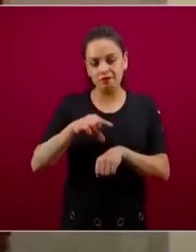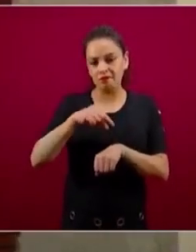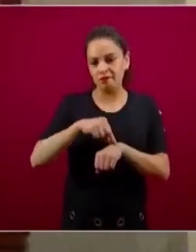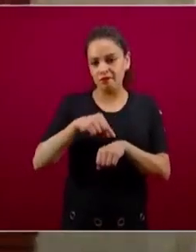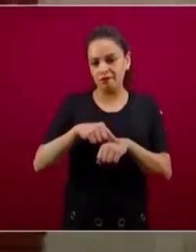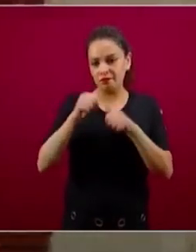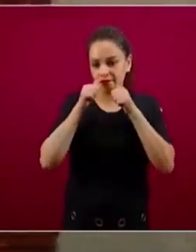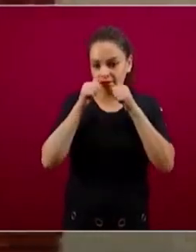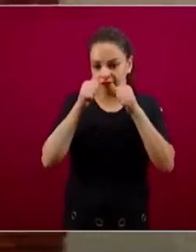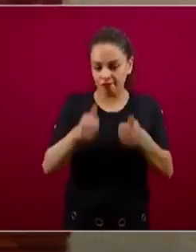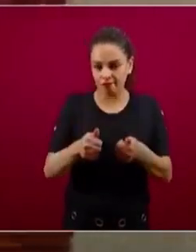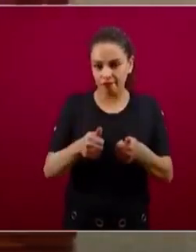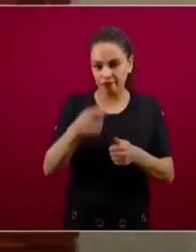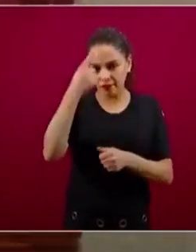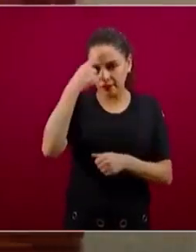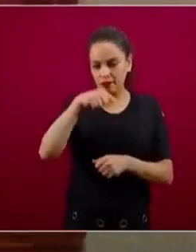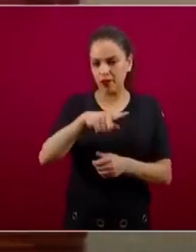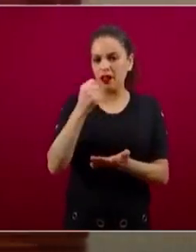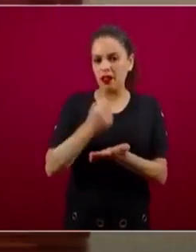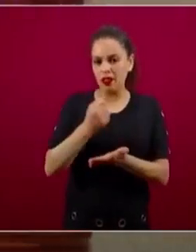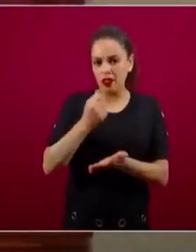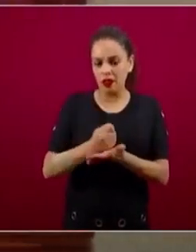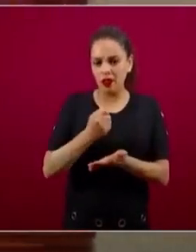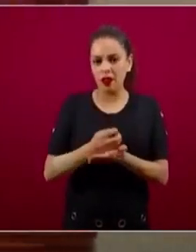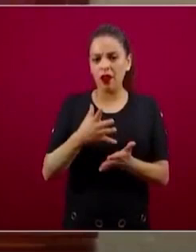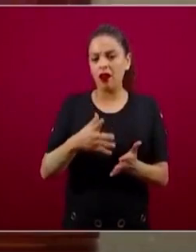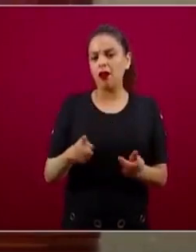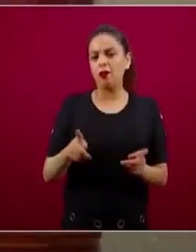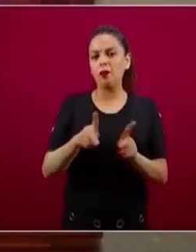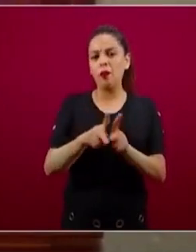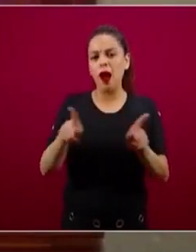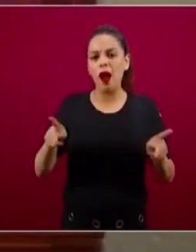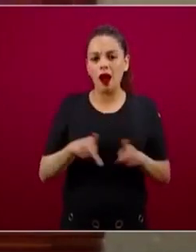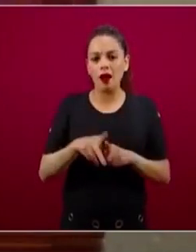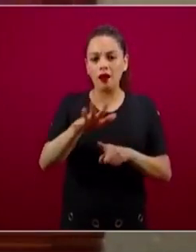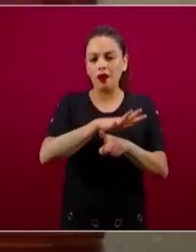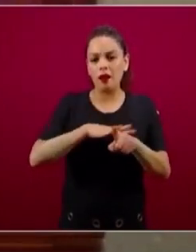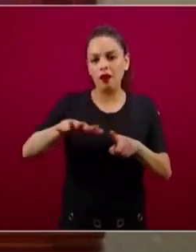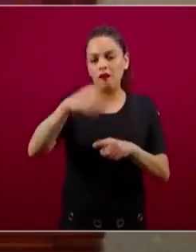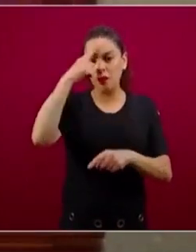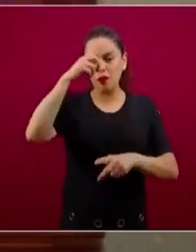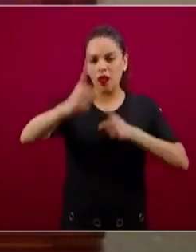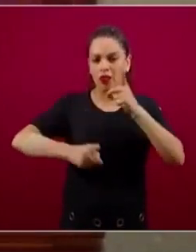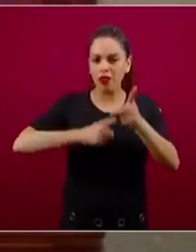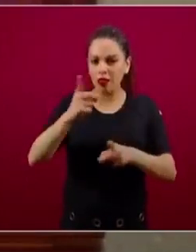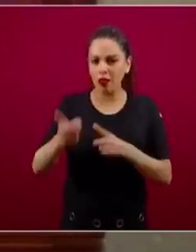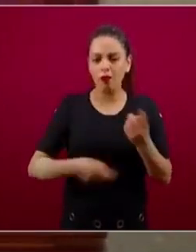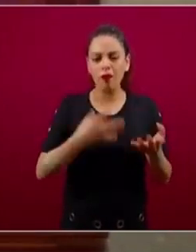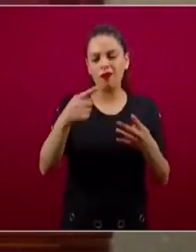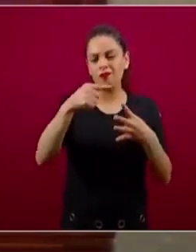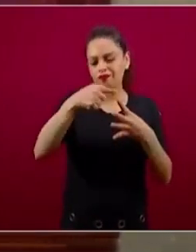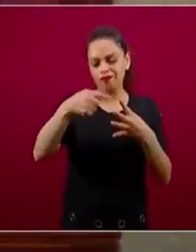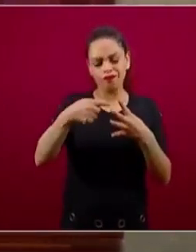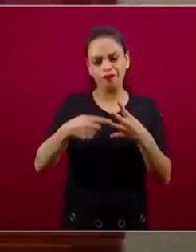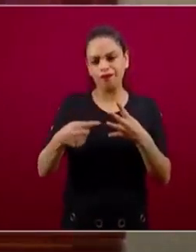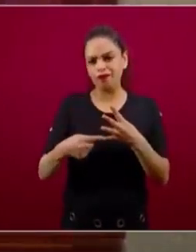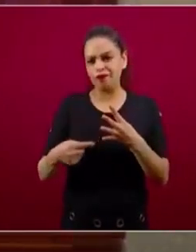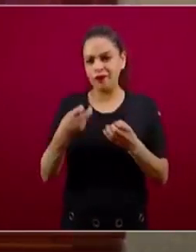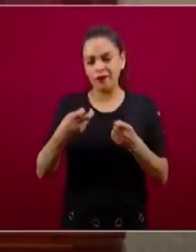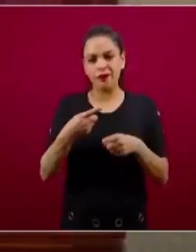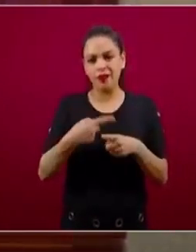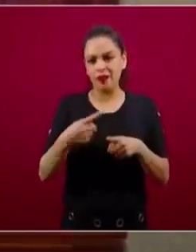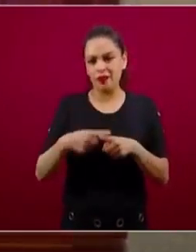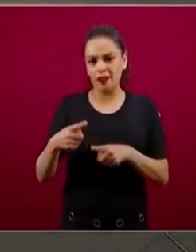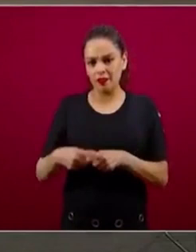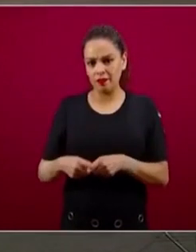temas de rehabilitación, parques públicos, polideportivos, etcétera. Todo este tipo de equipamientos y espacios públicos que carecen